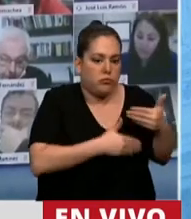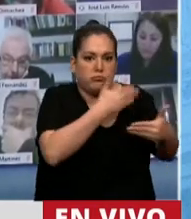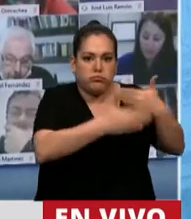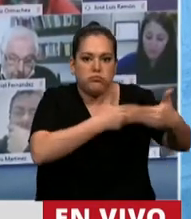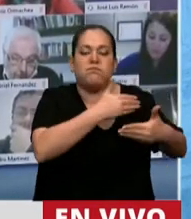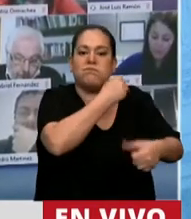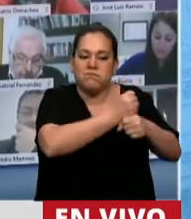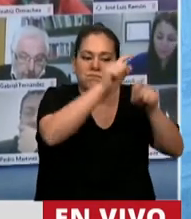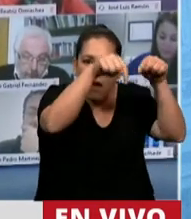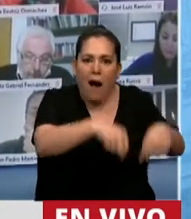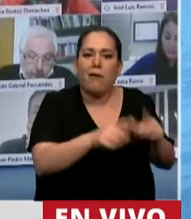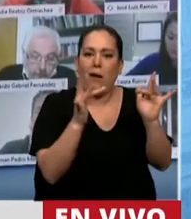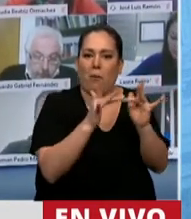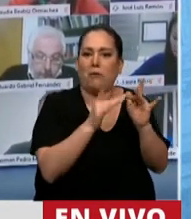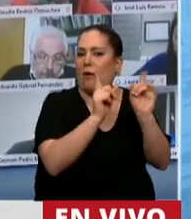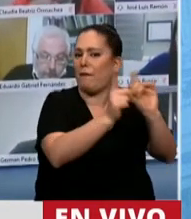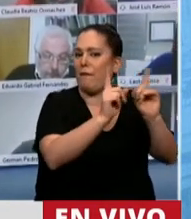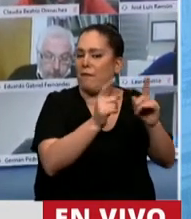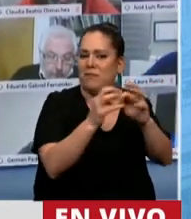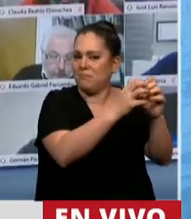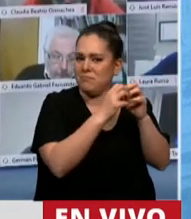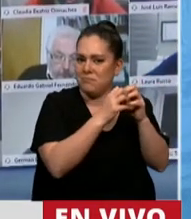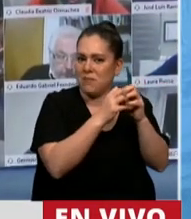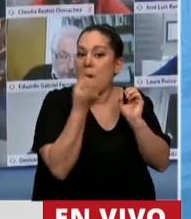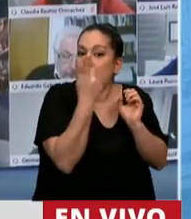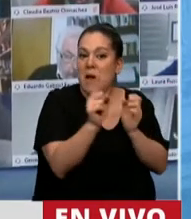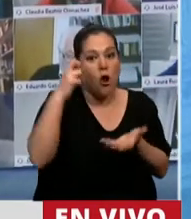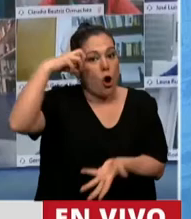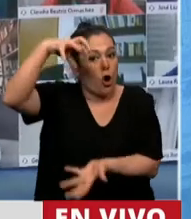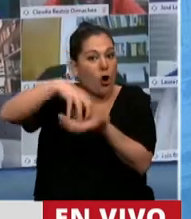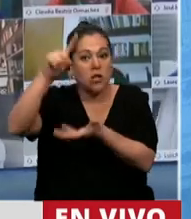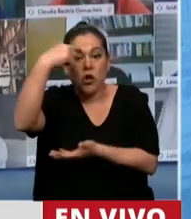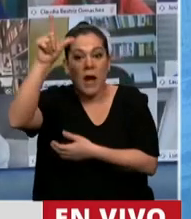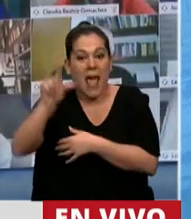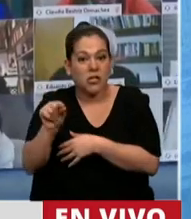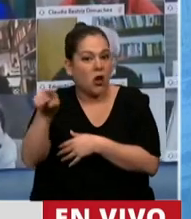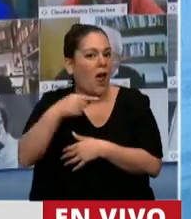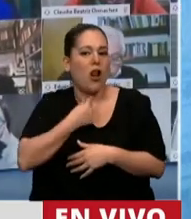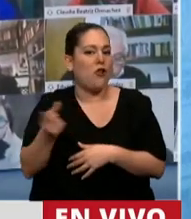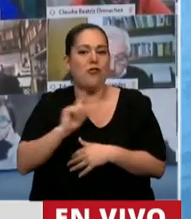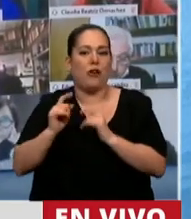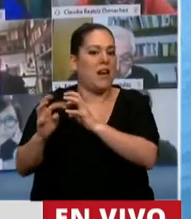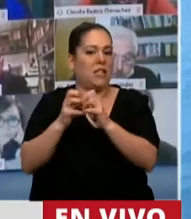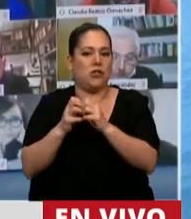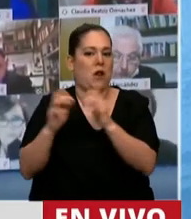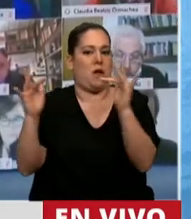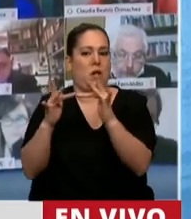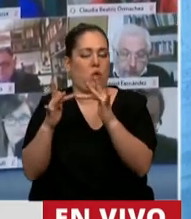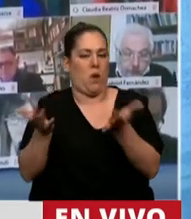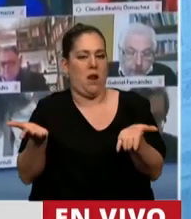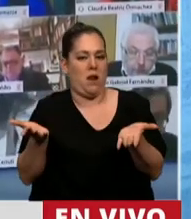virtualidad. Pero, cambiemos, en el Congreso no quiere sesionar con virtualidad.